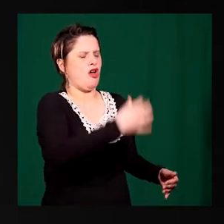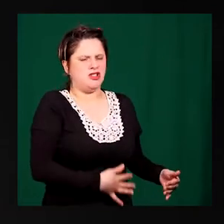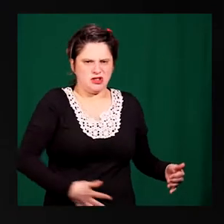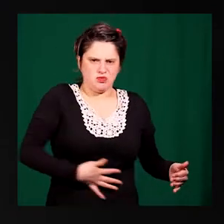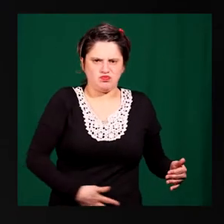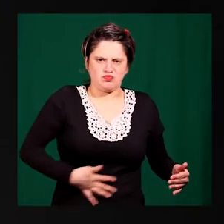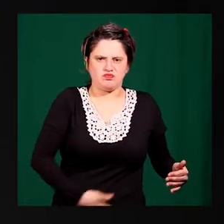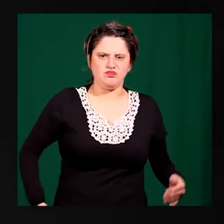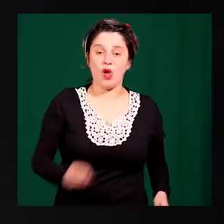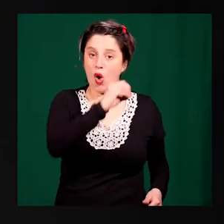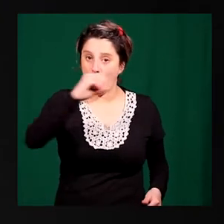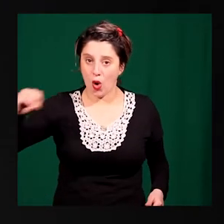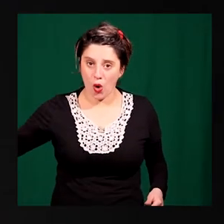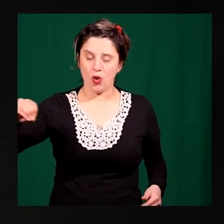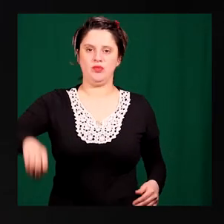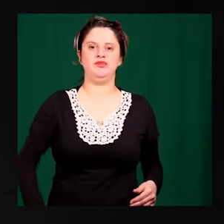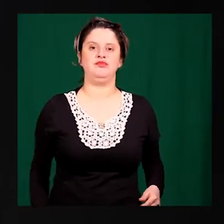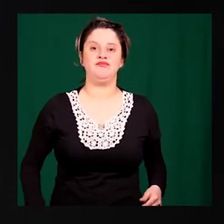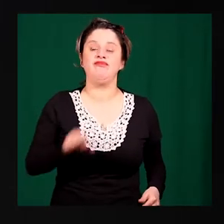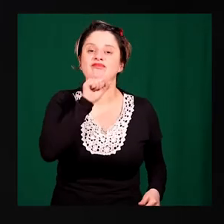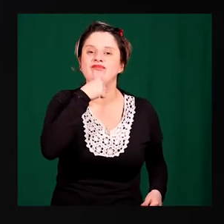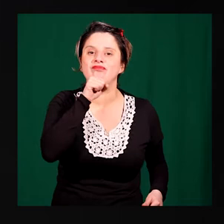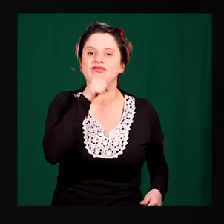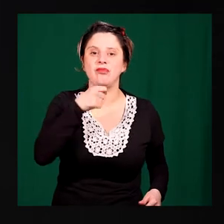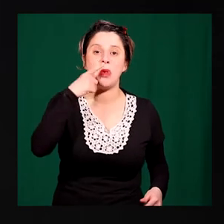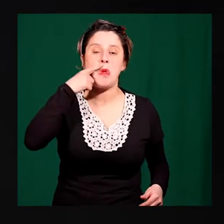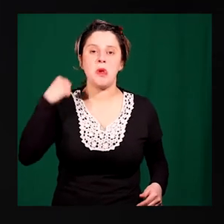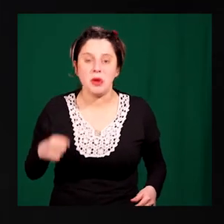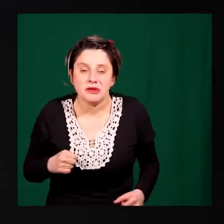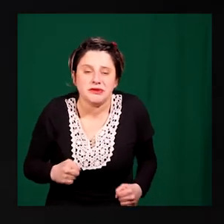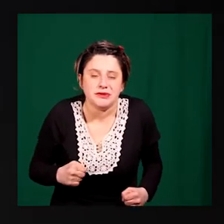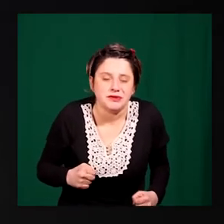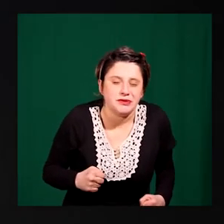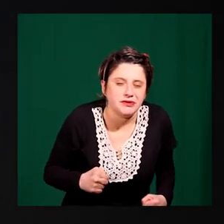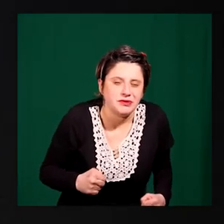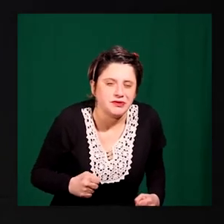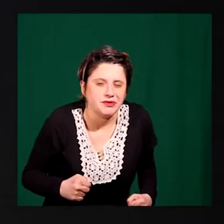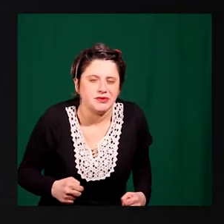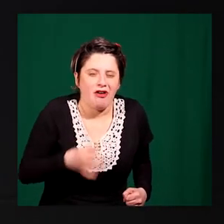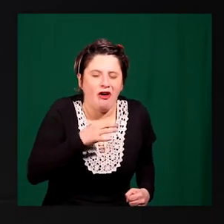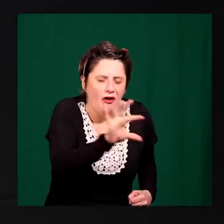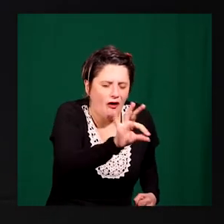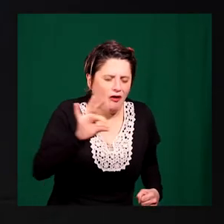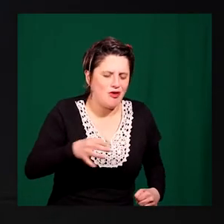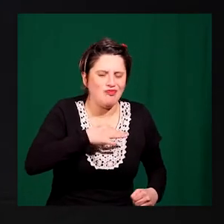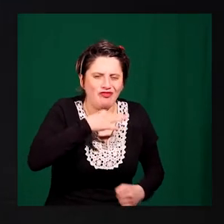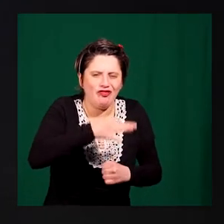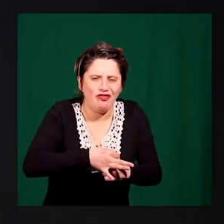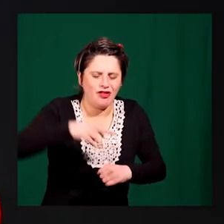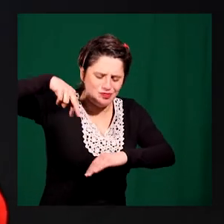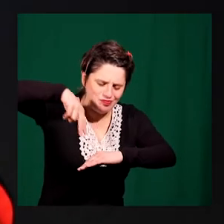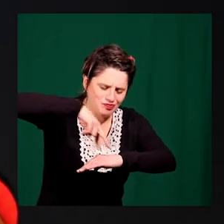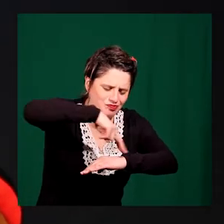¡Tú, ve por mi comida! O quizás, puedo ser un anciano. ¡Ay, me duelen mucho mis huesitos al